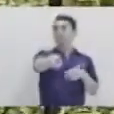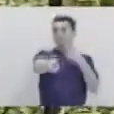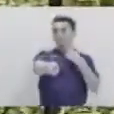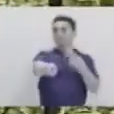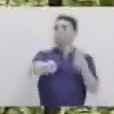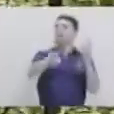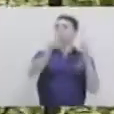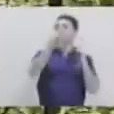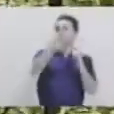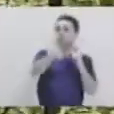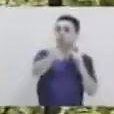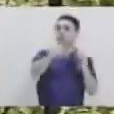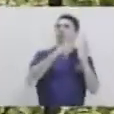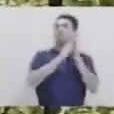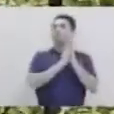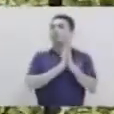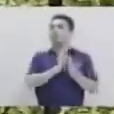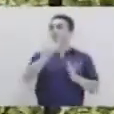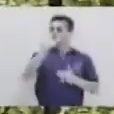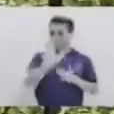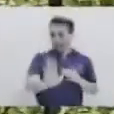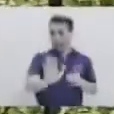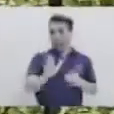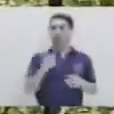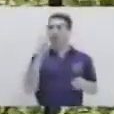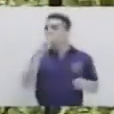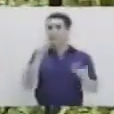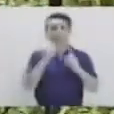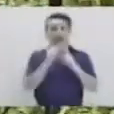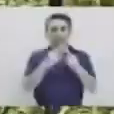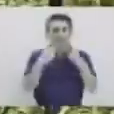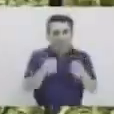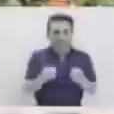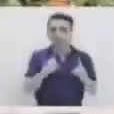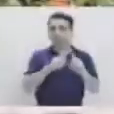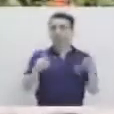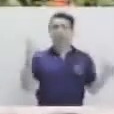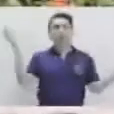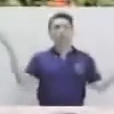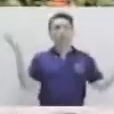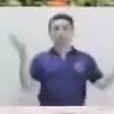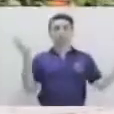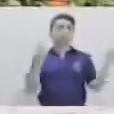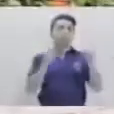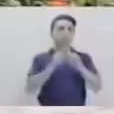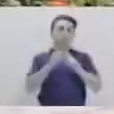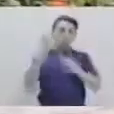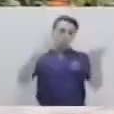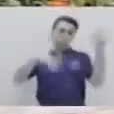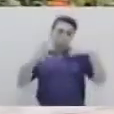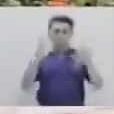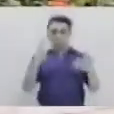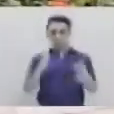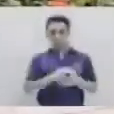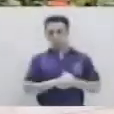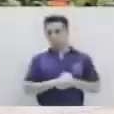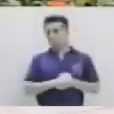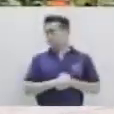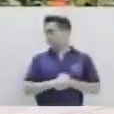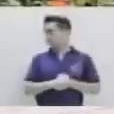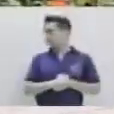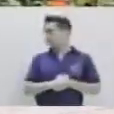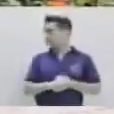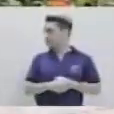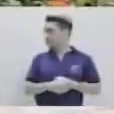por favor, deténgase. Eso es lo que les está transmitiendo. Entonces, ahorita en esta oportunidad me va a acompañar